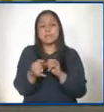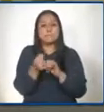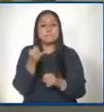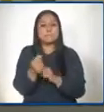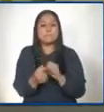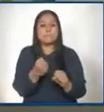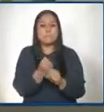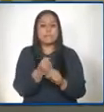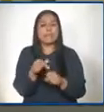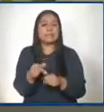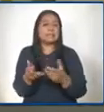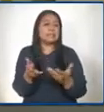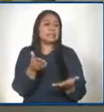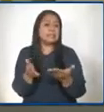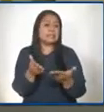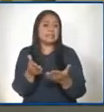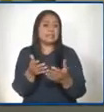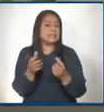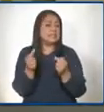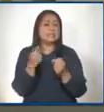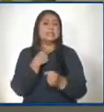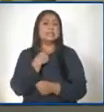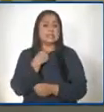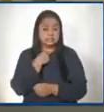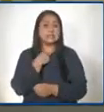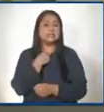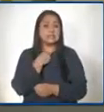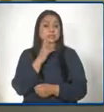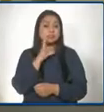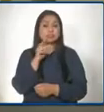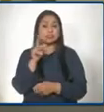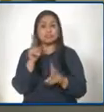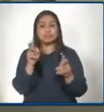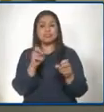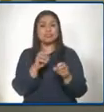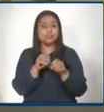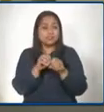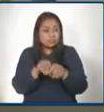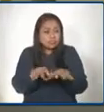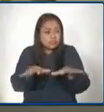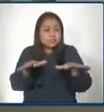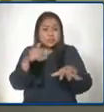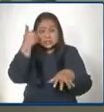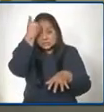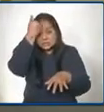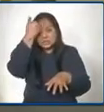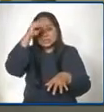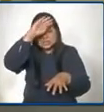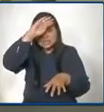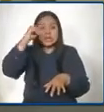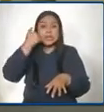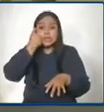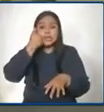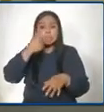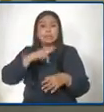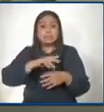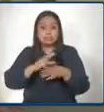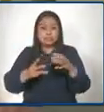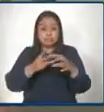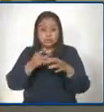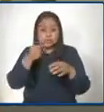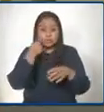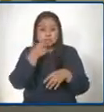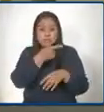la situación va a estar muy peligrosa por el tema de la pandemia. Van a iniciar clases presenciales, se hablaba acerca de que